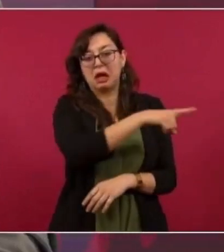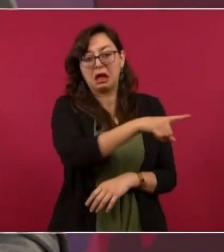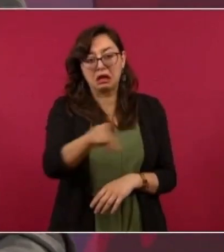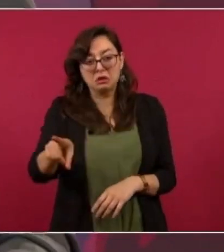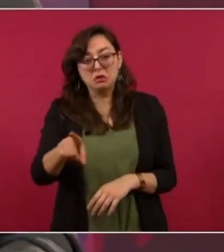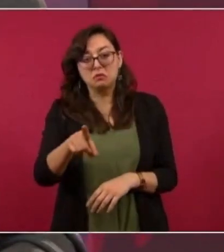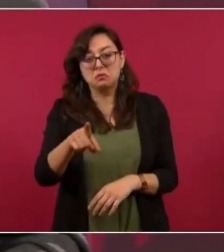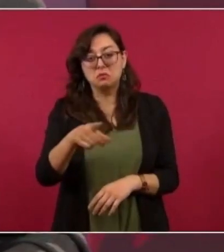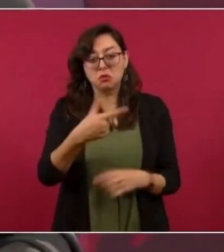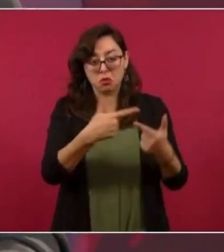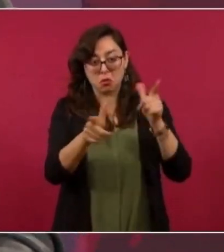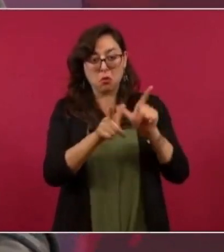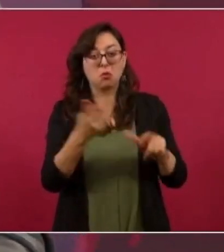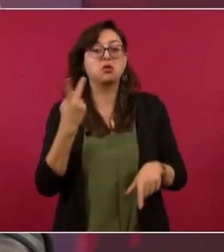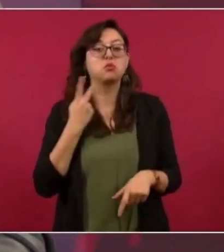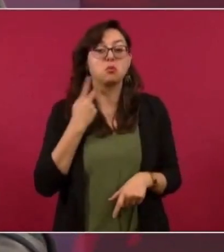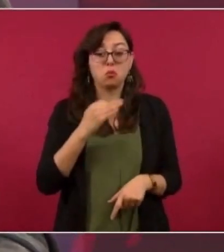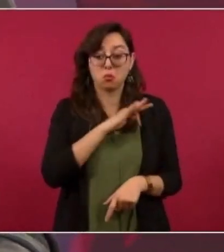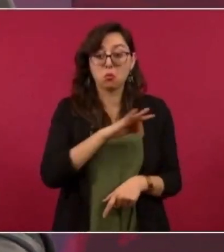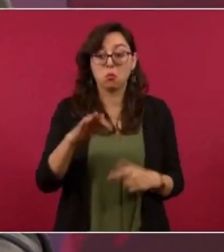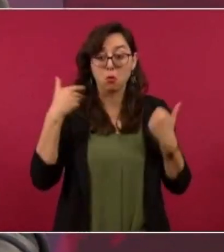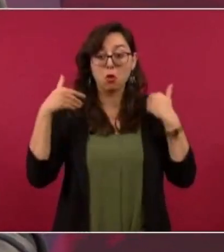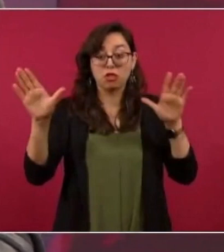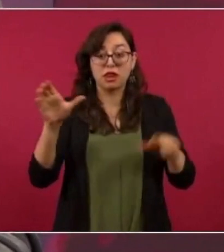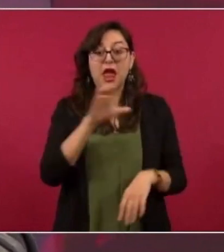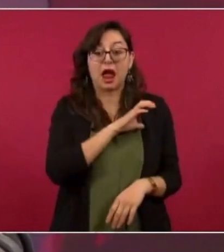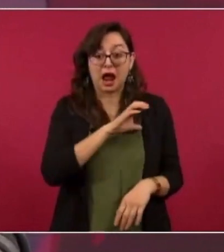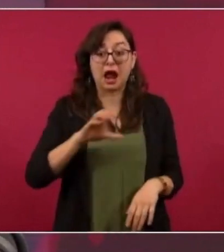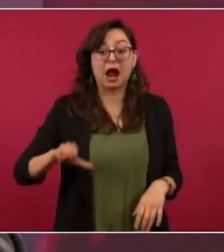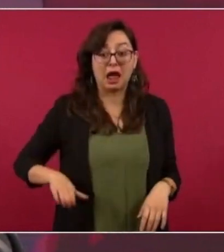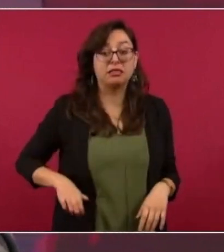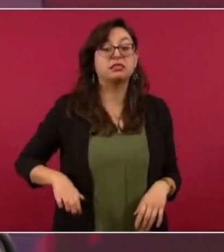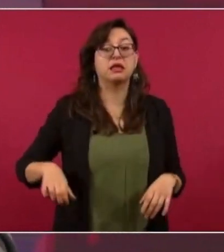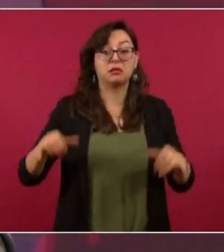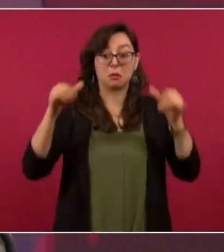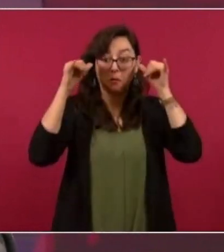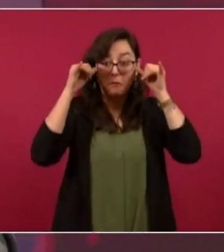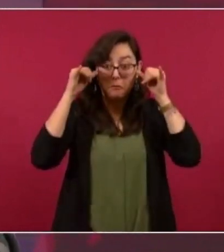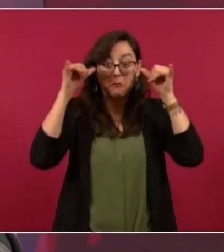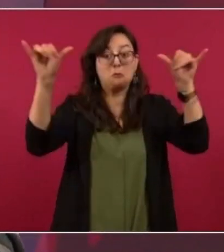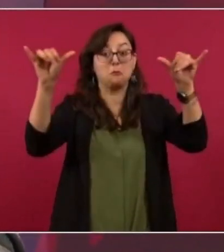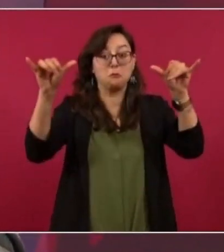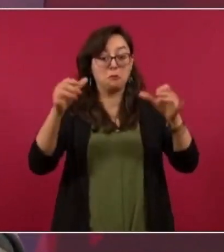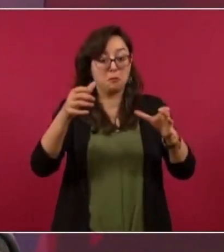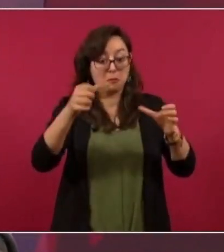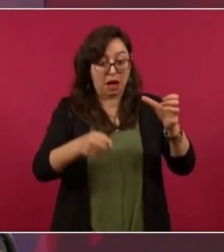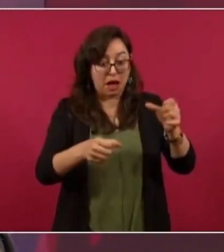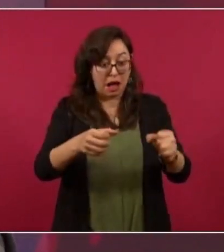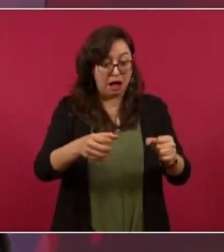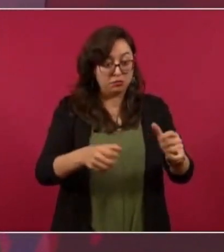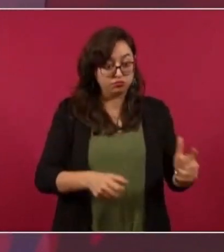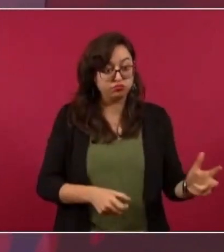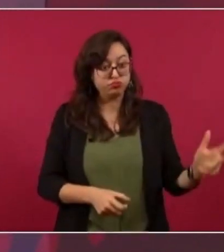guardadas las proporciones y con todo respeto a las vacas.